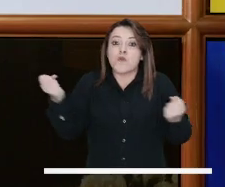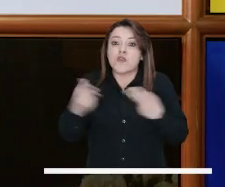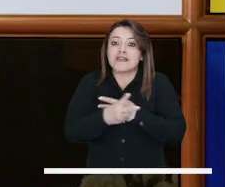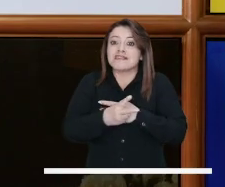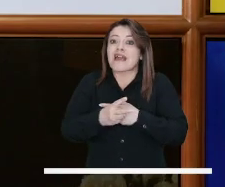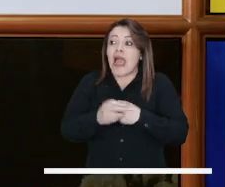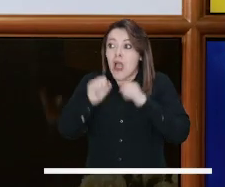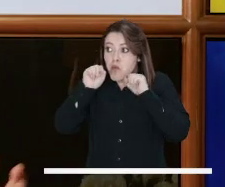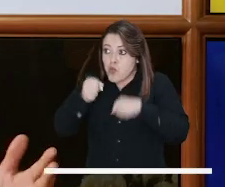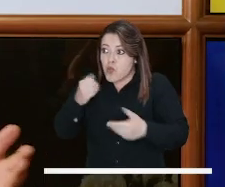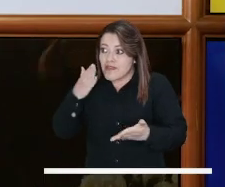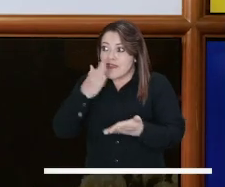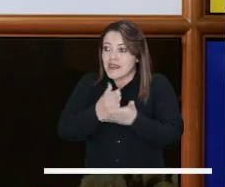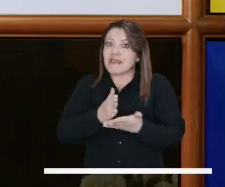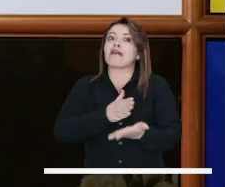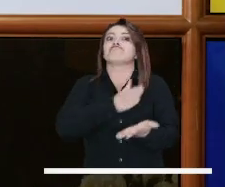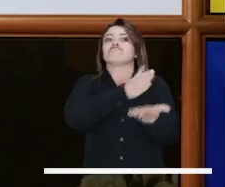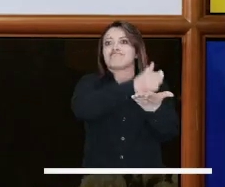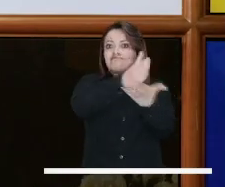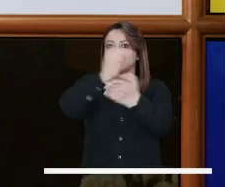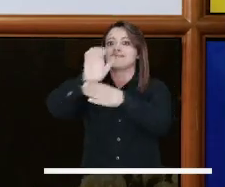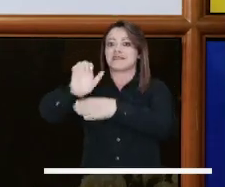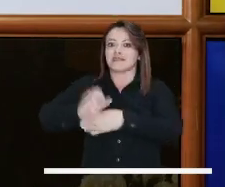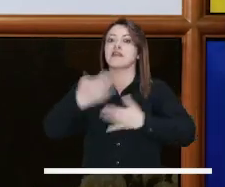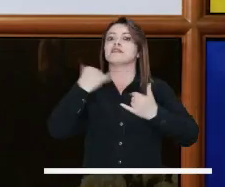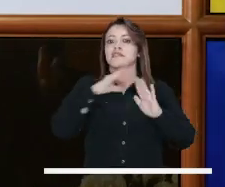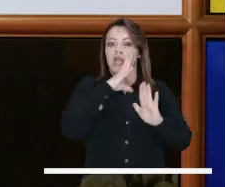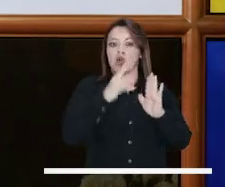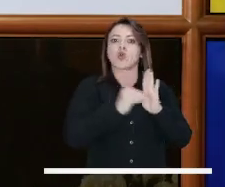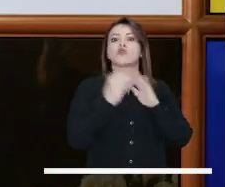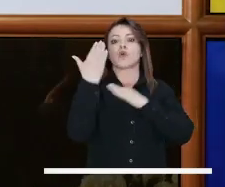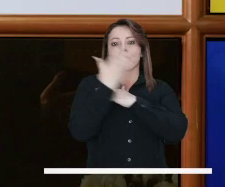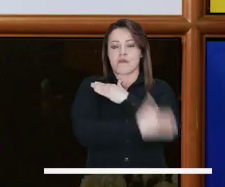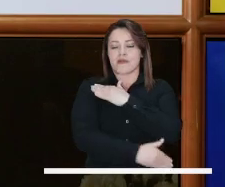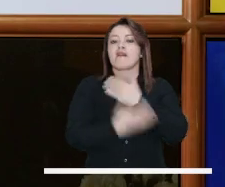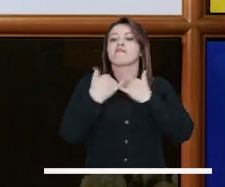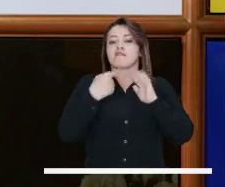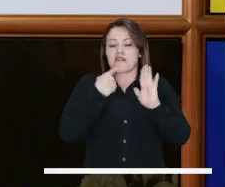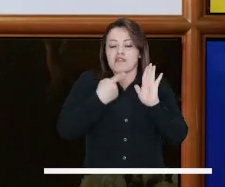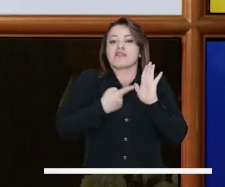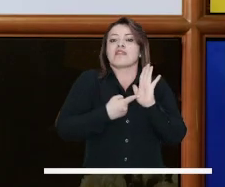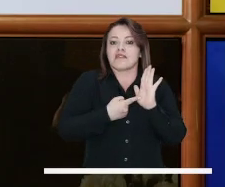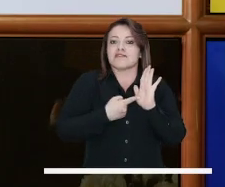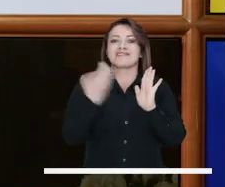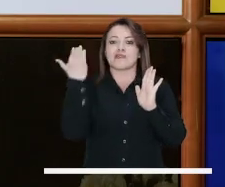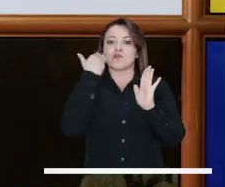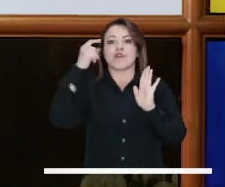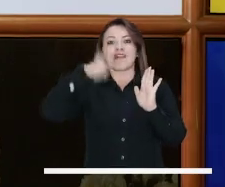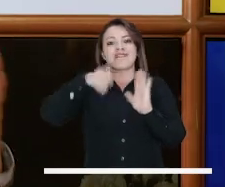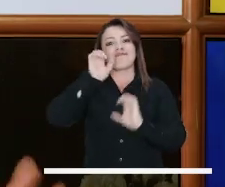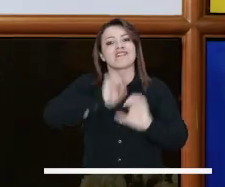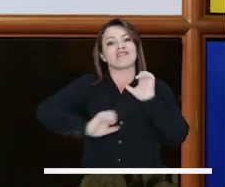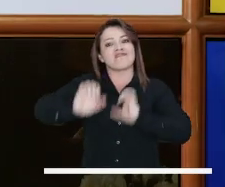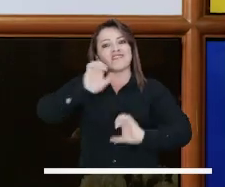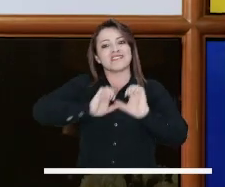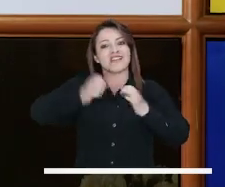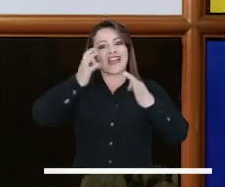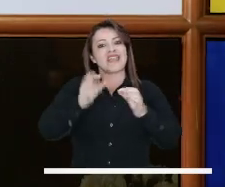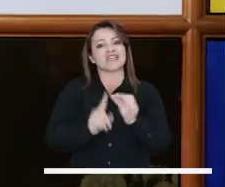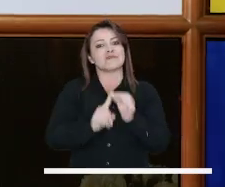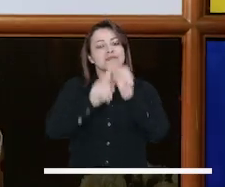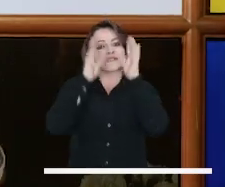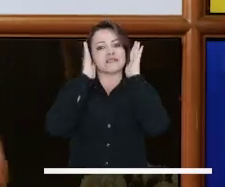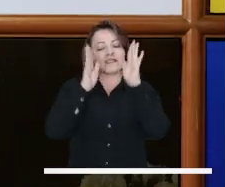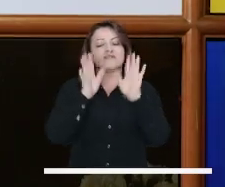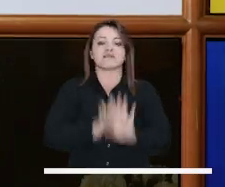la Consejería de María Fernanda, pues sí es importante que acudamos a ese tipo de instituciones. Ya hay una ruta, ya el Código Penal lo sentenció, esto es un delito